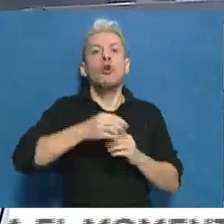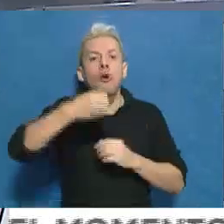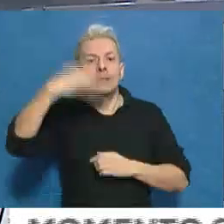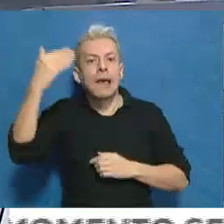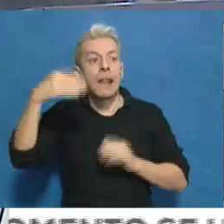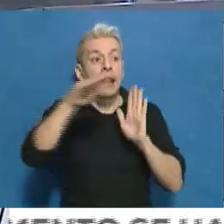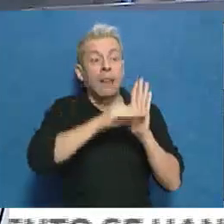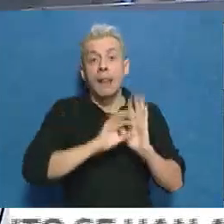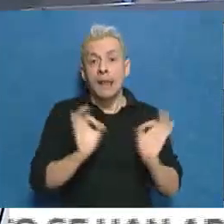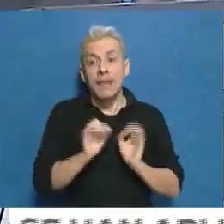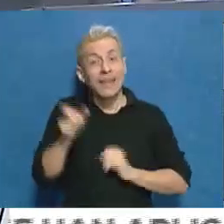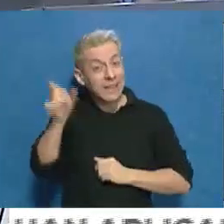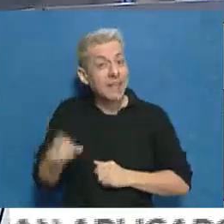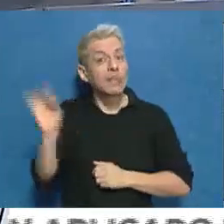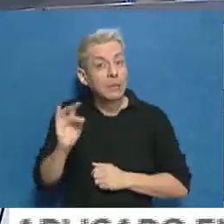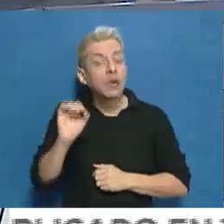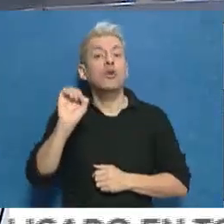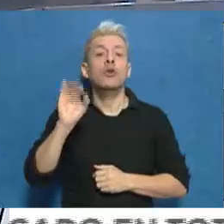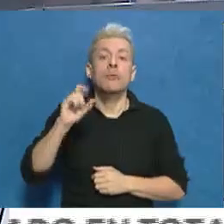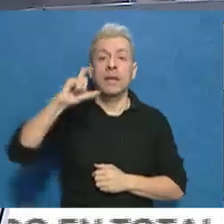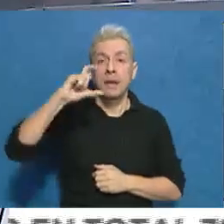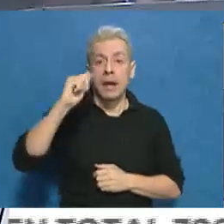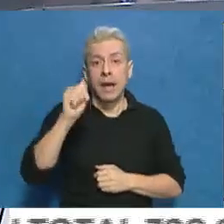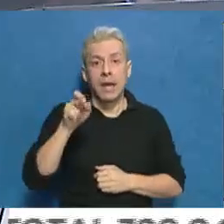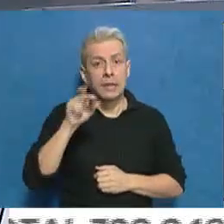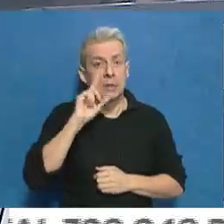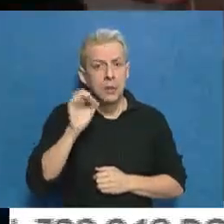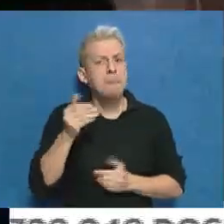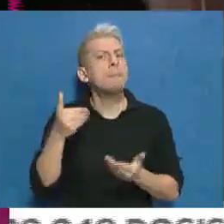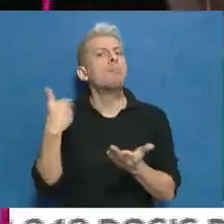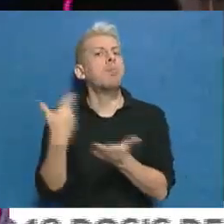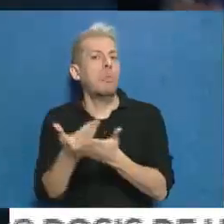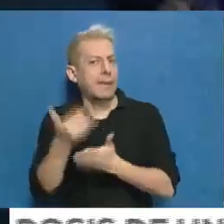dice, debe haber algo. Y lo que propone Cairo es que haya una prohibición.